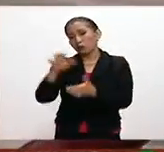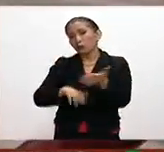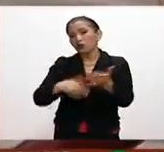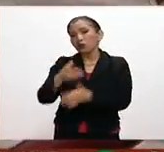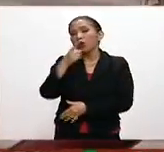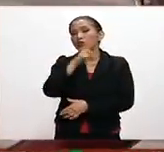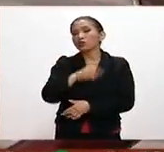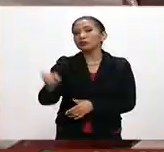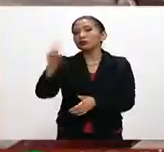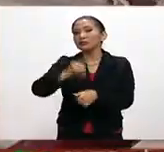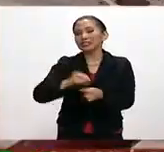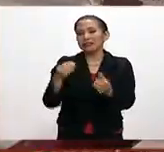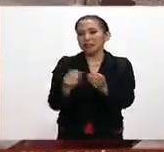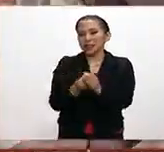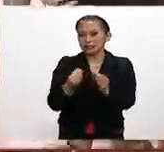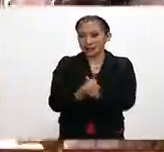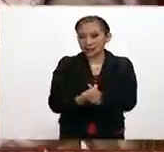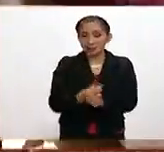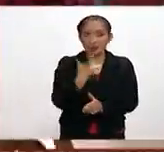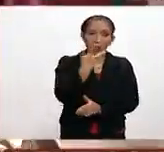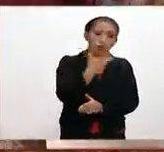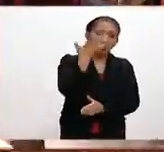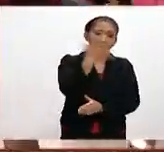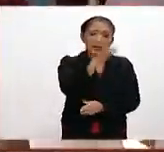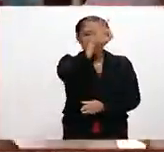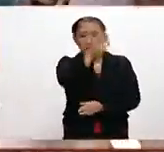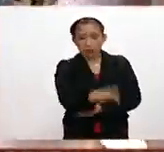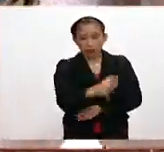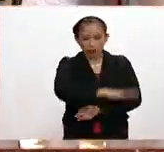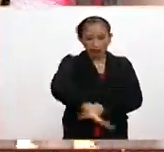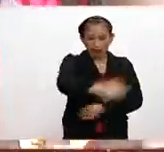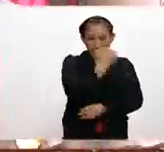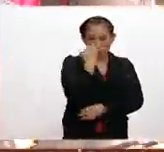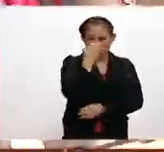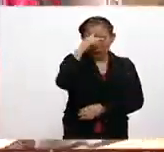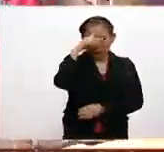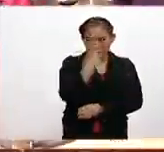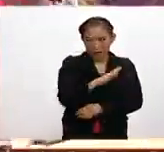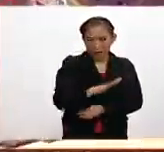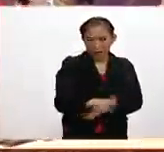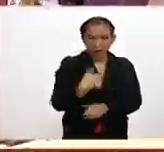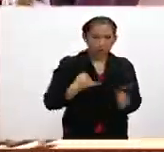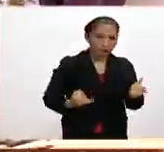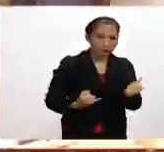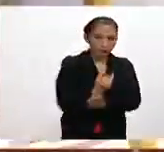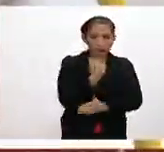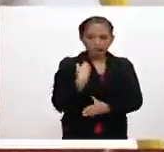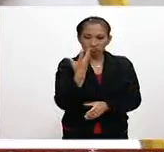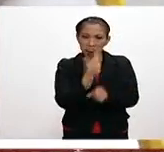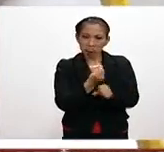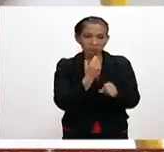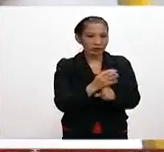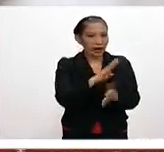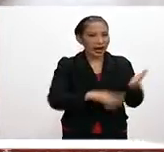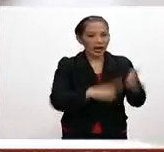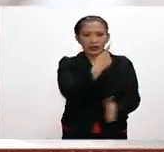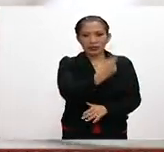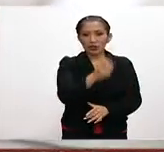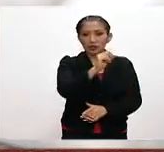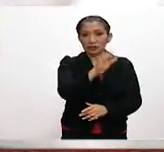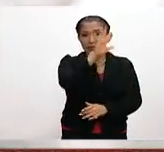200 días de clases. Entre 8 y 10% de las escuelas del país determinaron ajustarse al calendario de